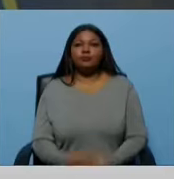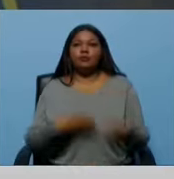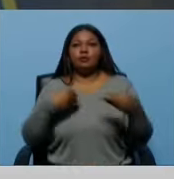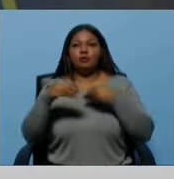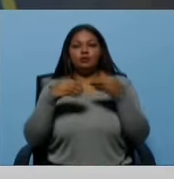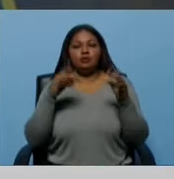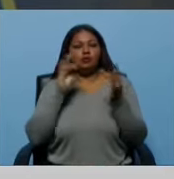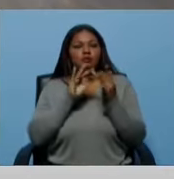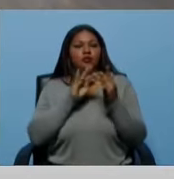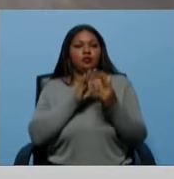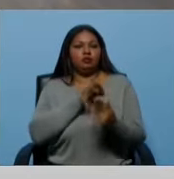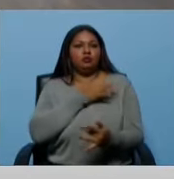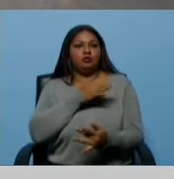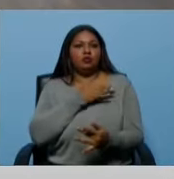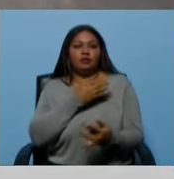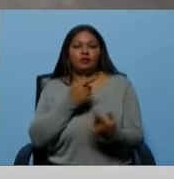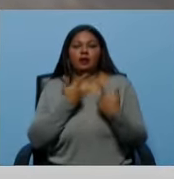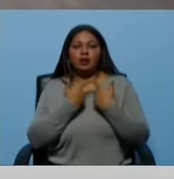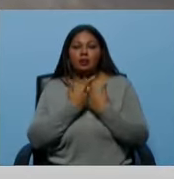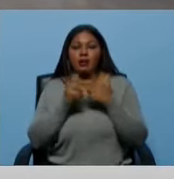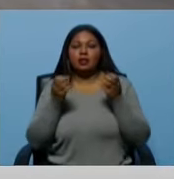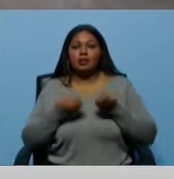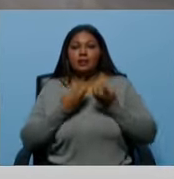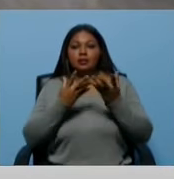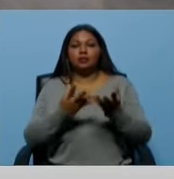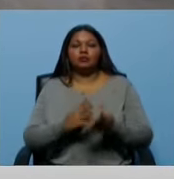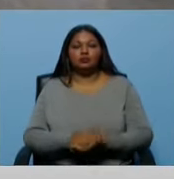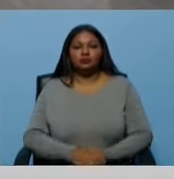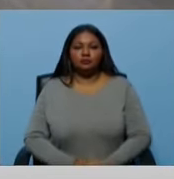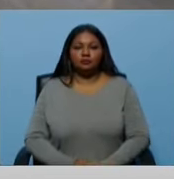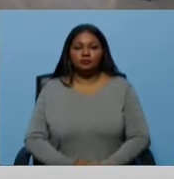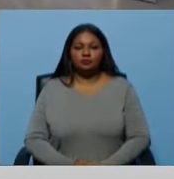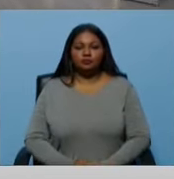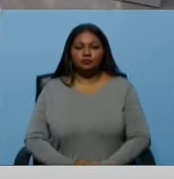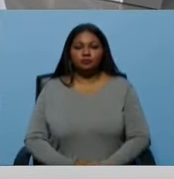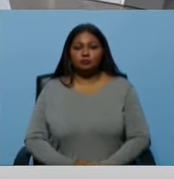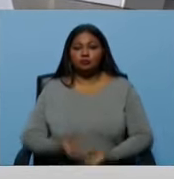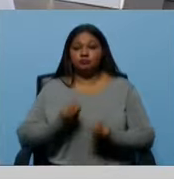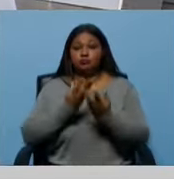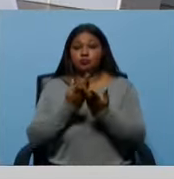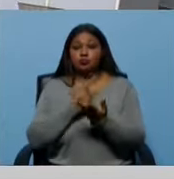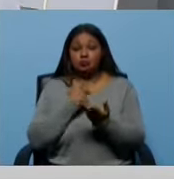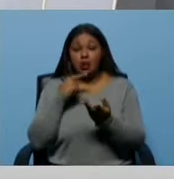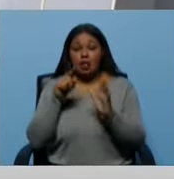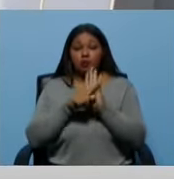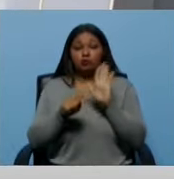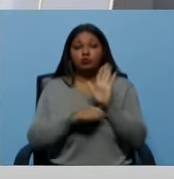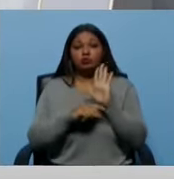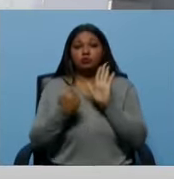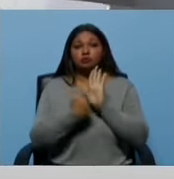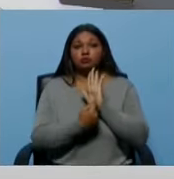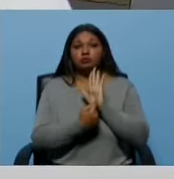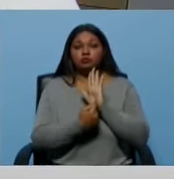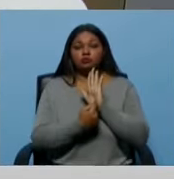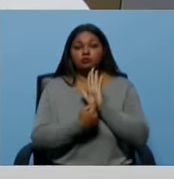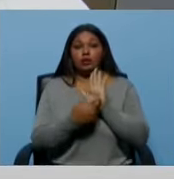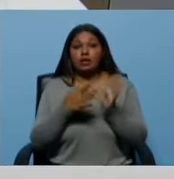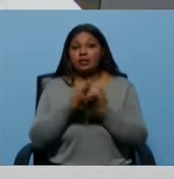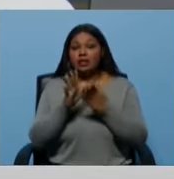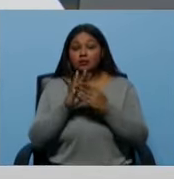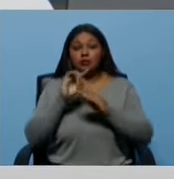sociales no es la regulación ni de la libertad de expresión, que está garantizada en la Constitución de la República Bolivariana de Venezuela.